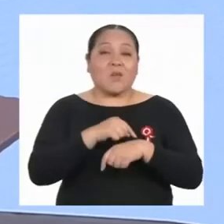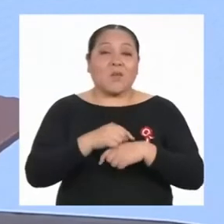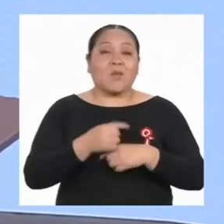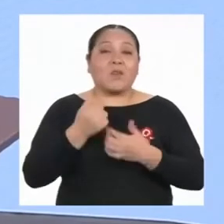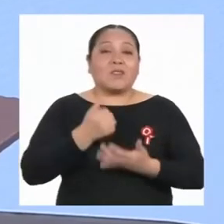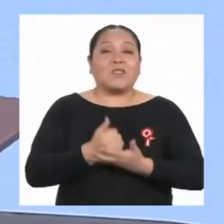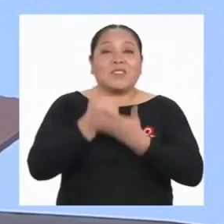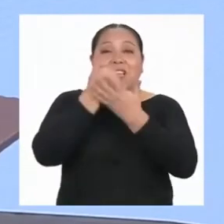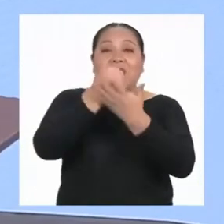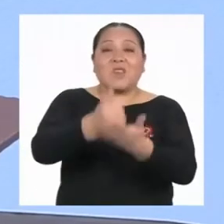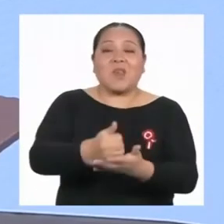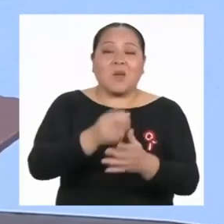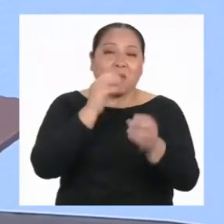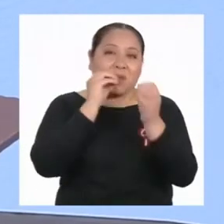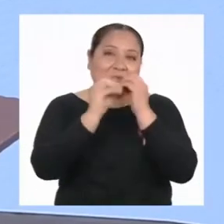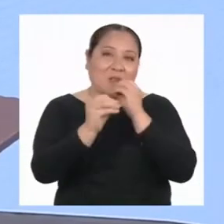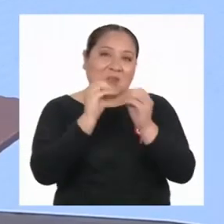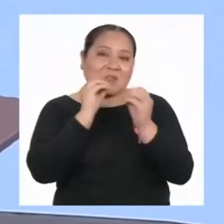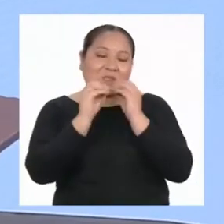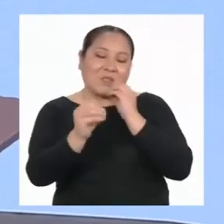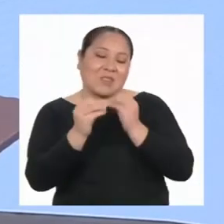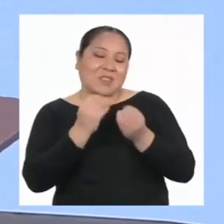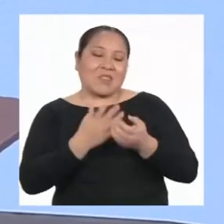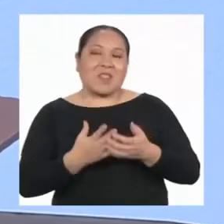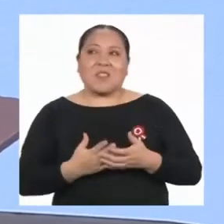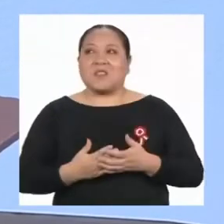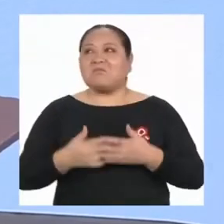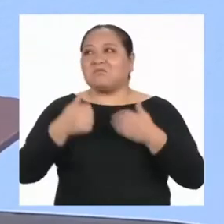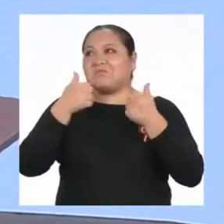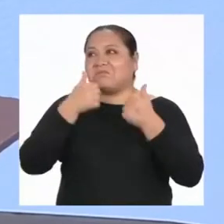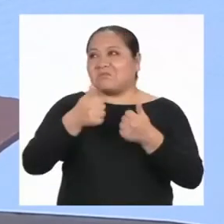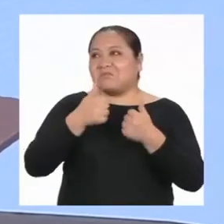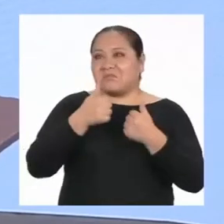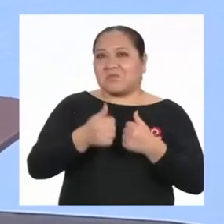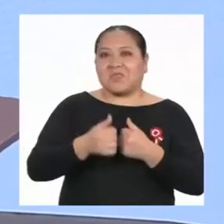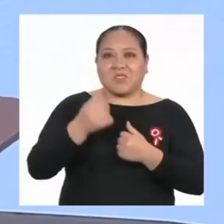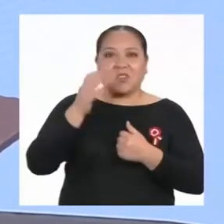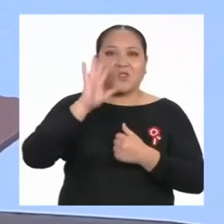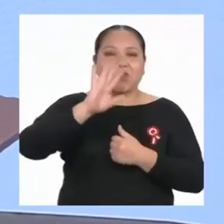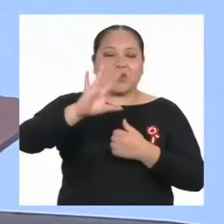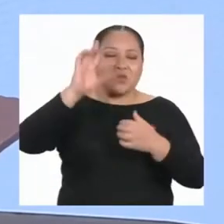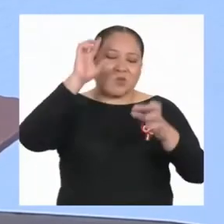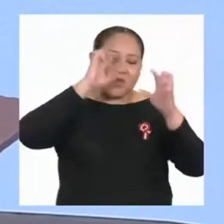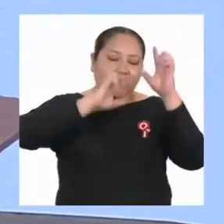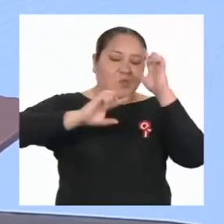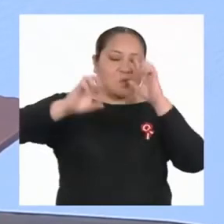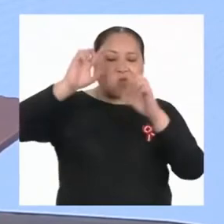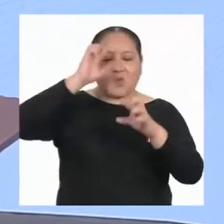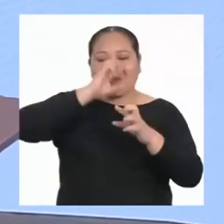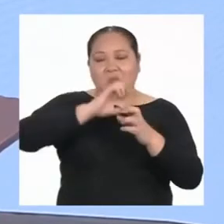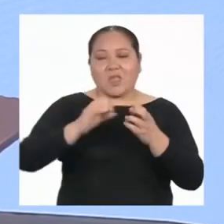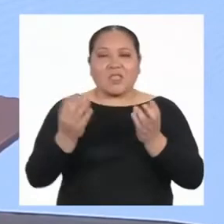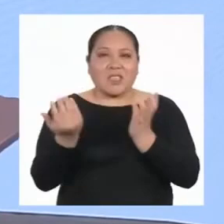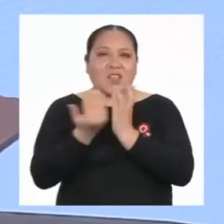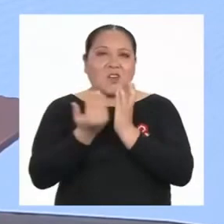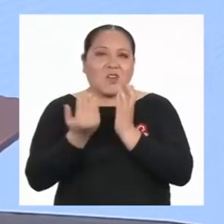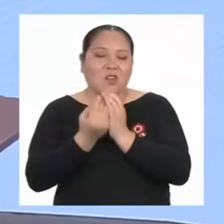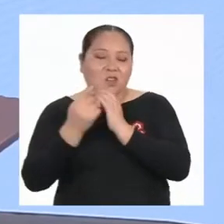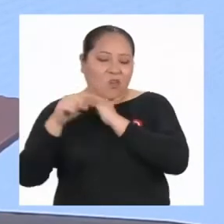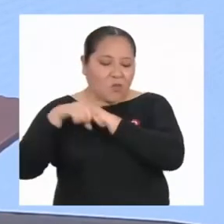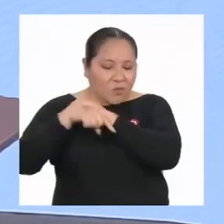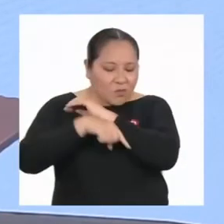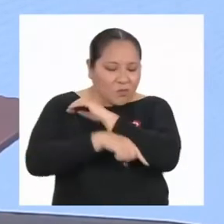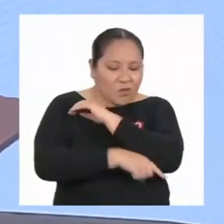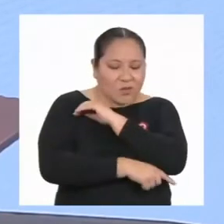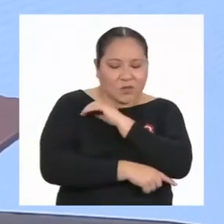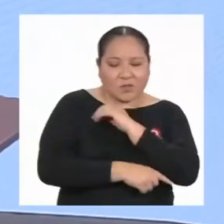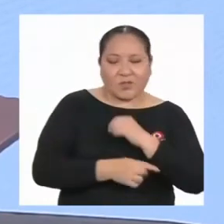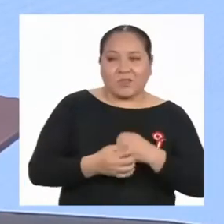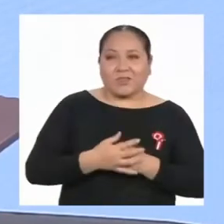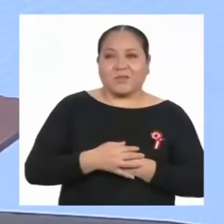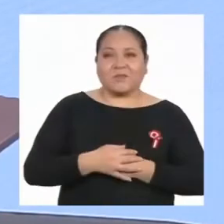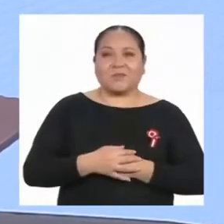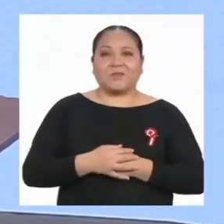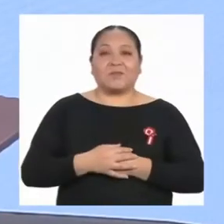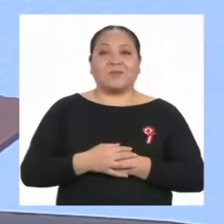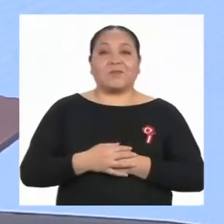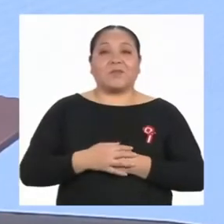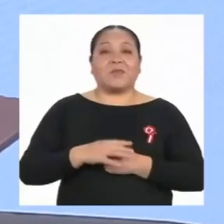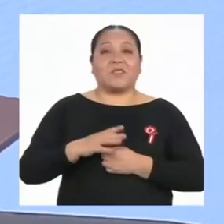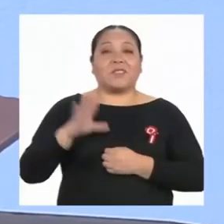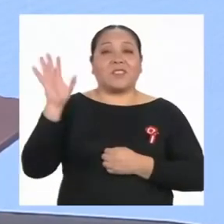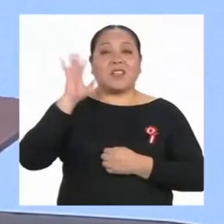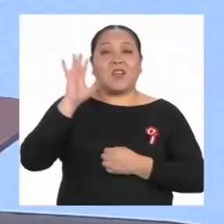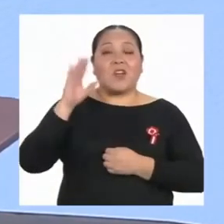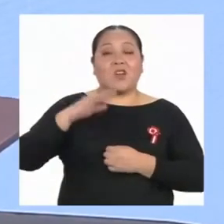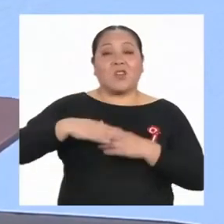ayudamos a resolver con buena onda tus dudas escolares más profundas y existenciales. Nos